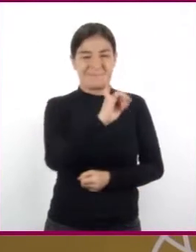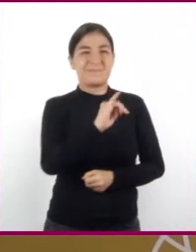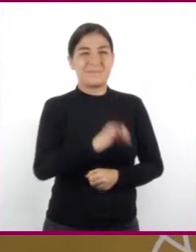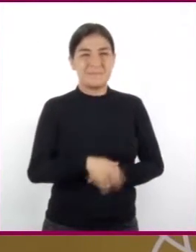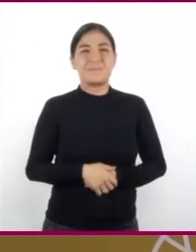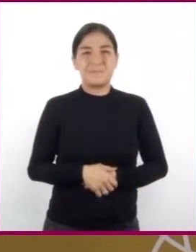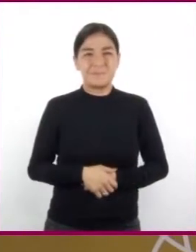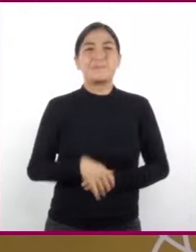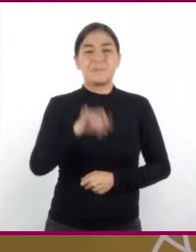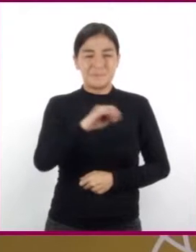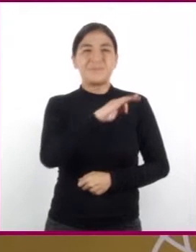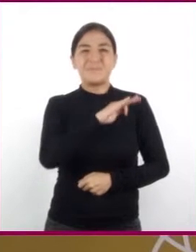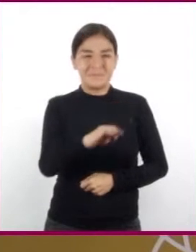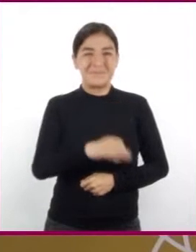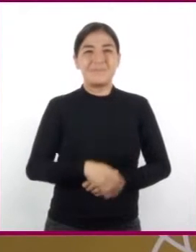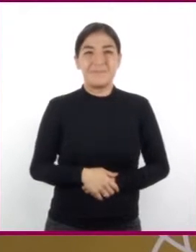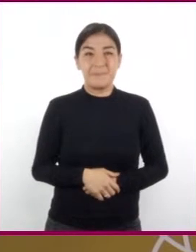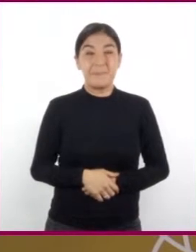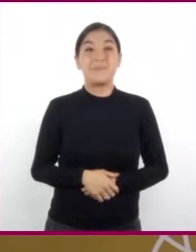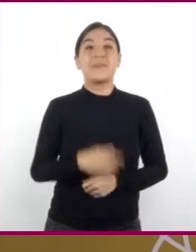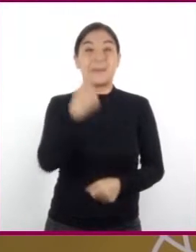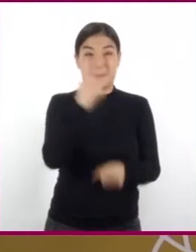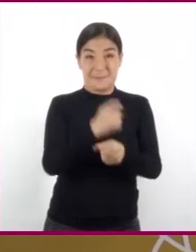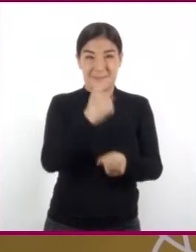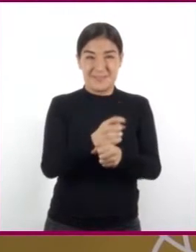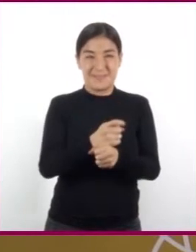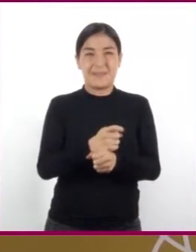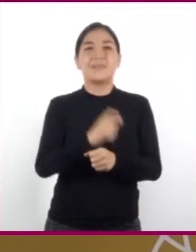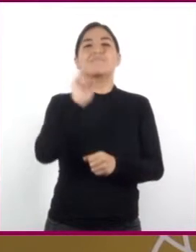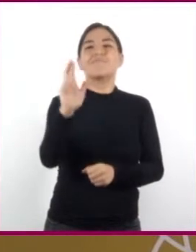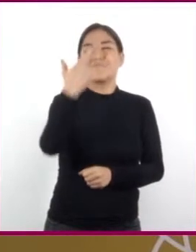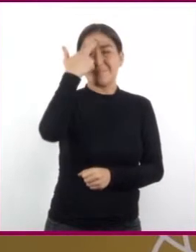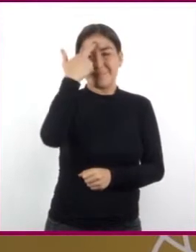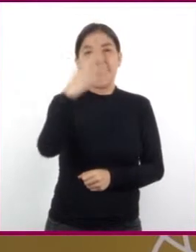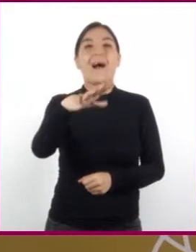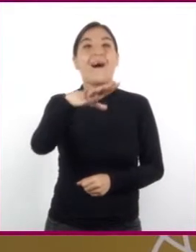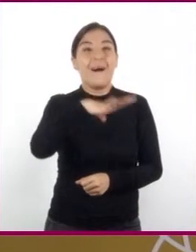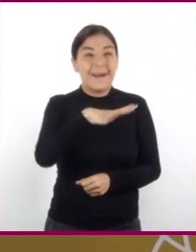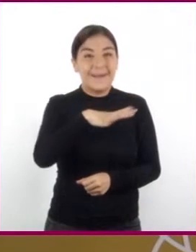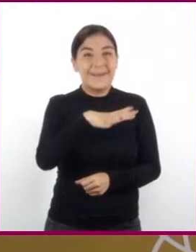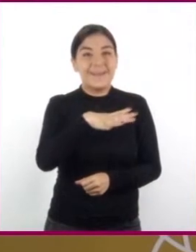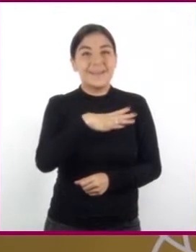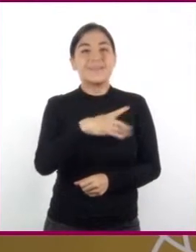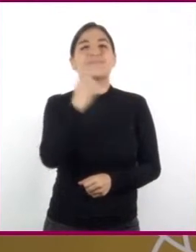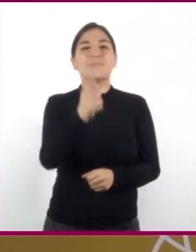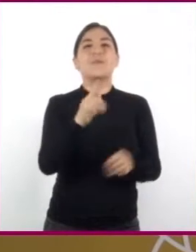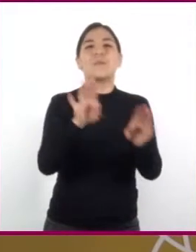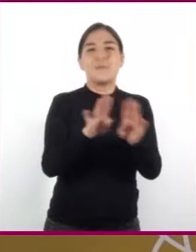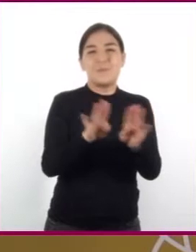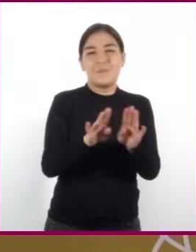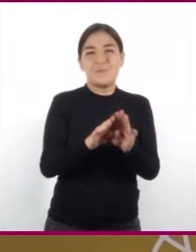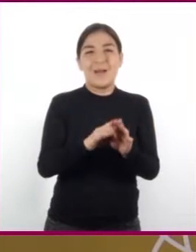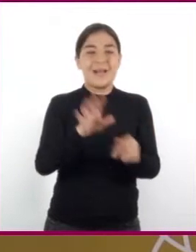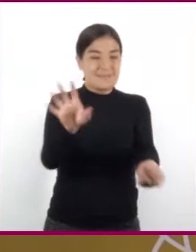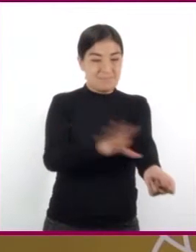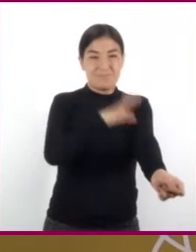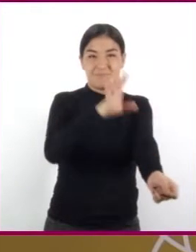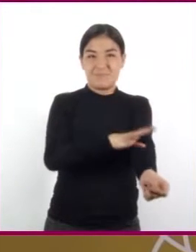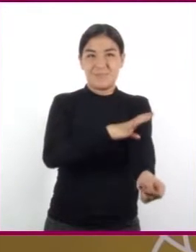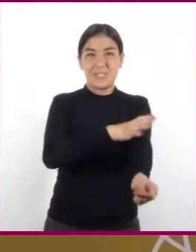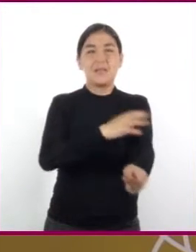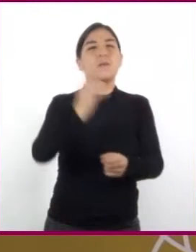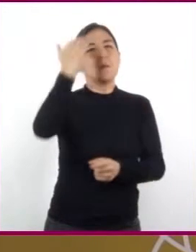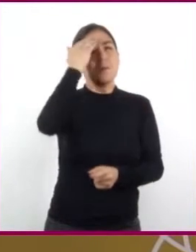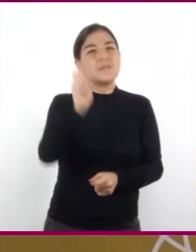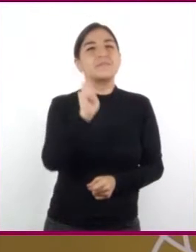por supuesto que sí. Primero, vamos a recordar que existe un tipo de energía a la que se le